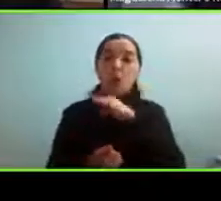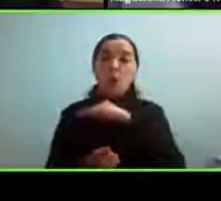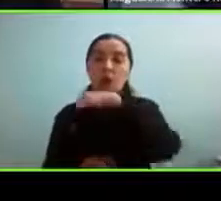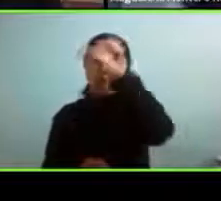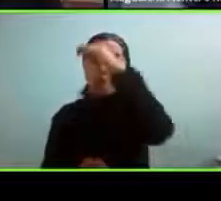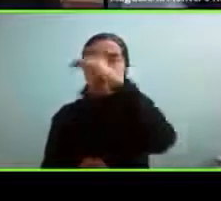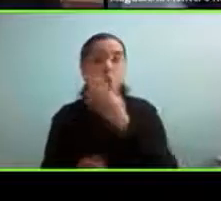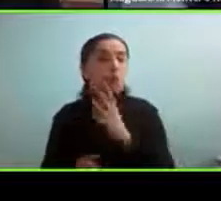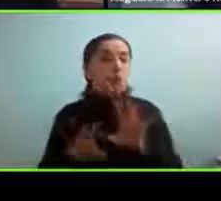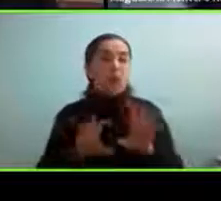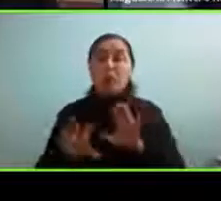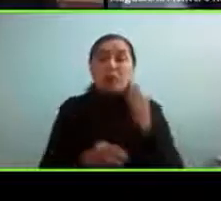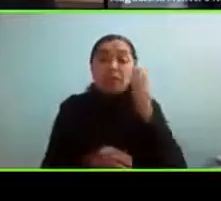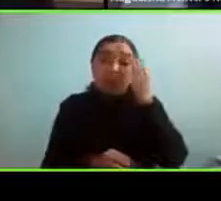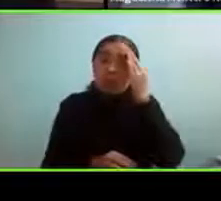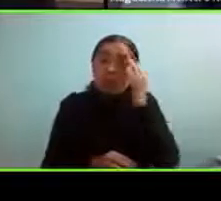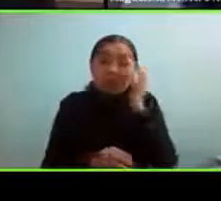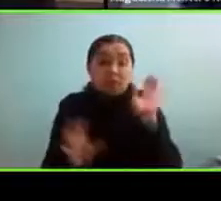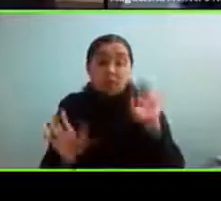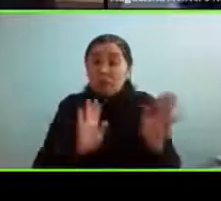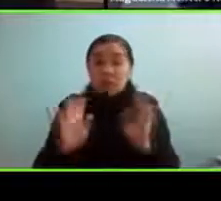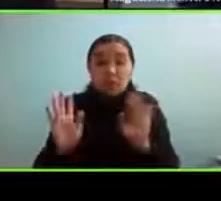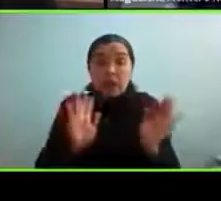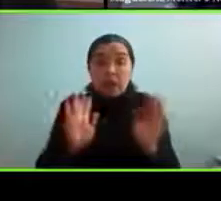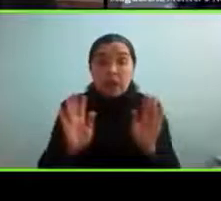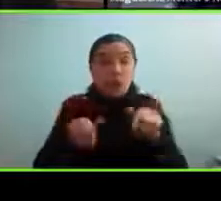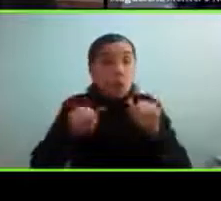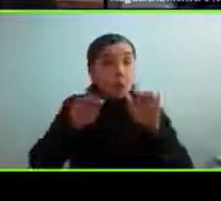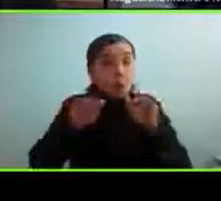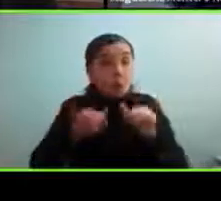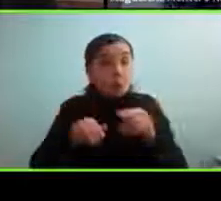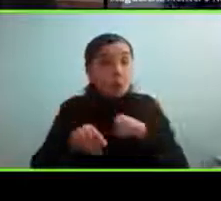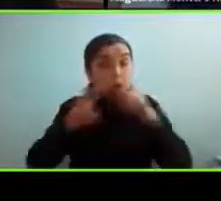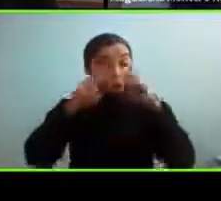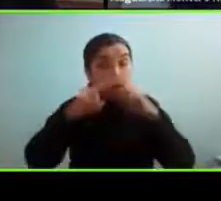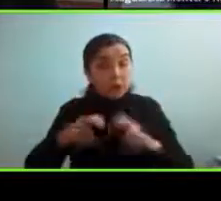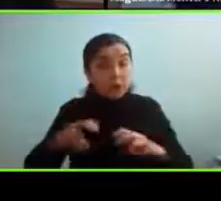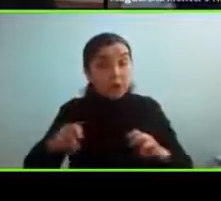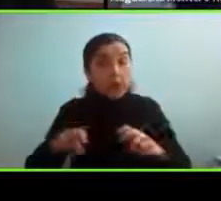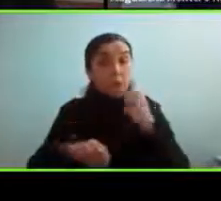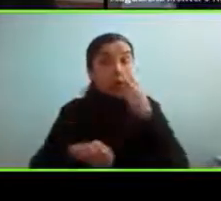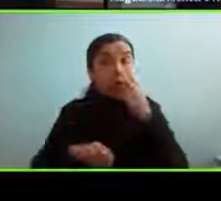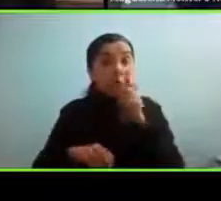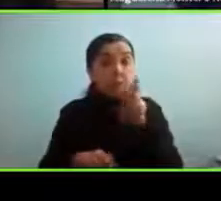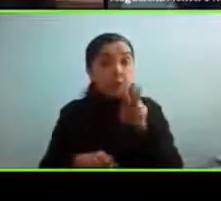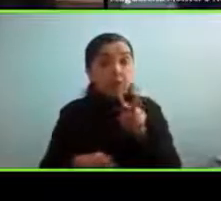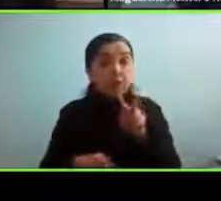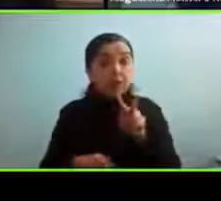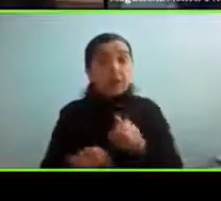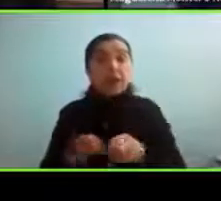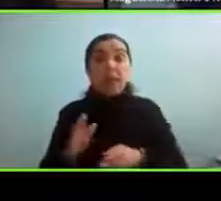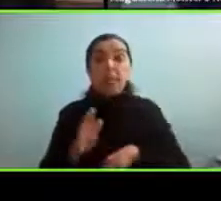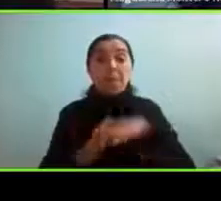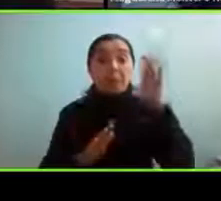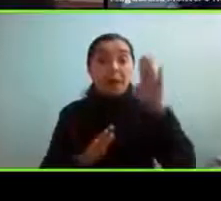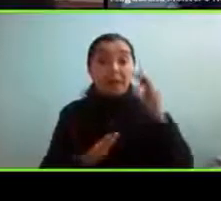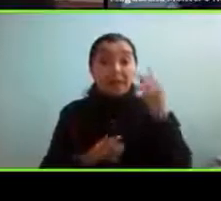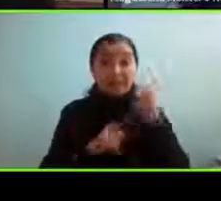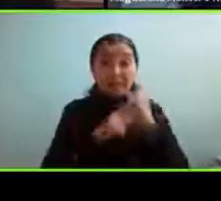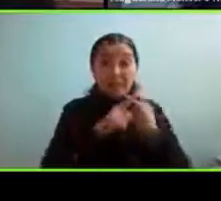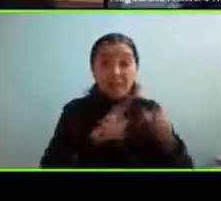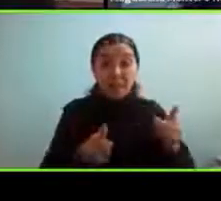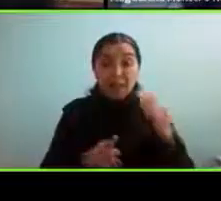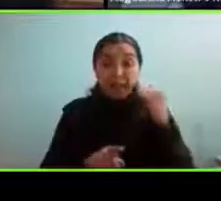se sabe mucho es esto mismo que yo veía en mi investigación de que había más diferencias en niños que en adultos